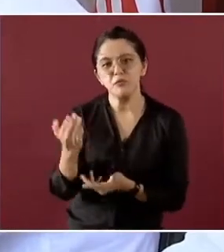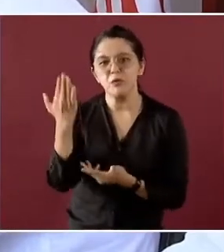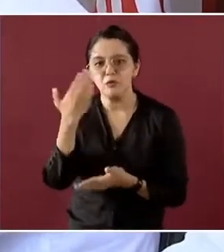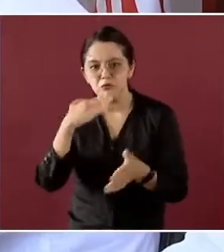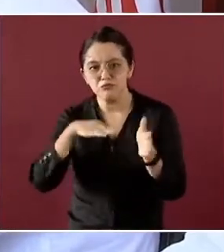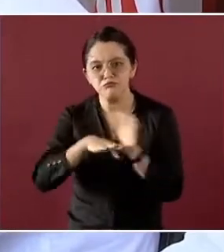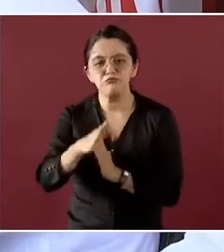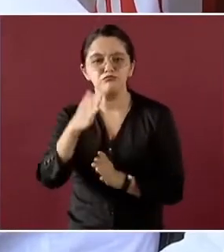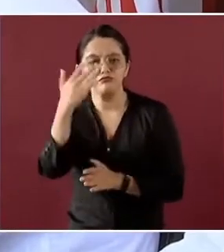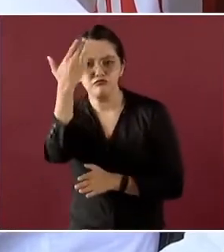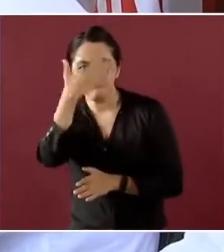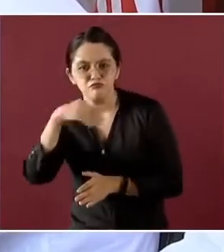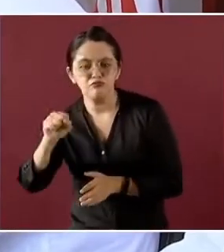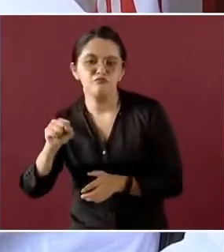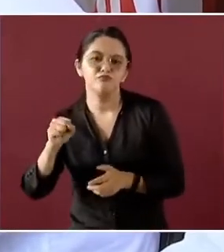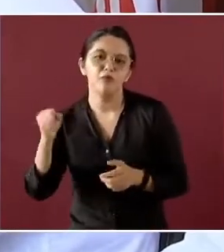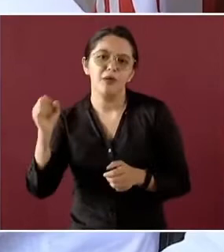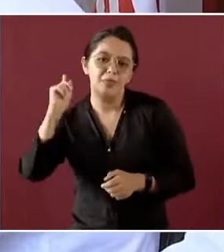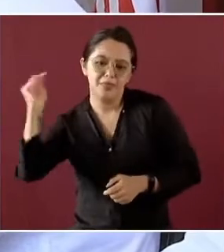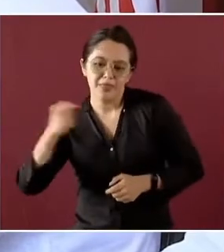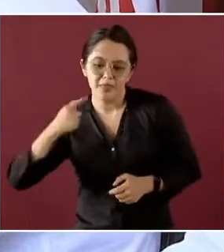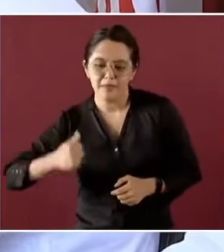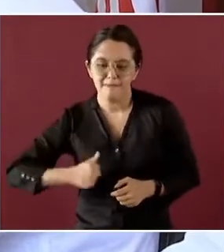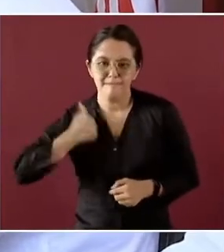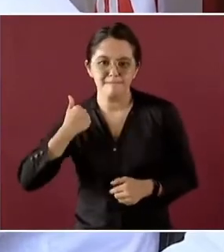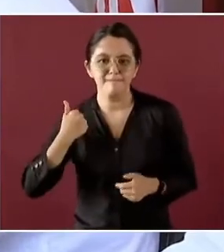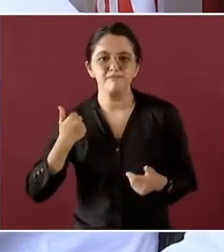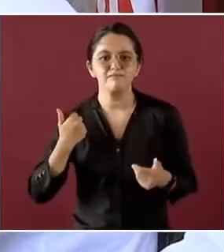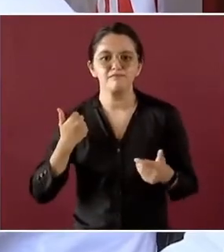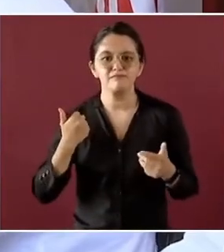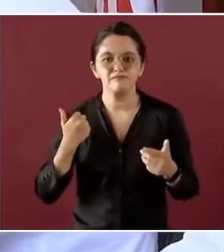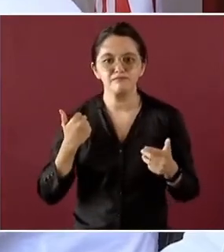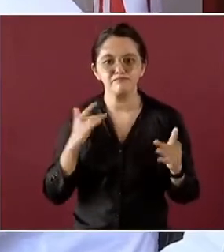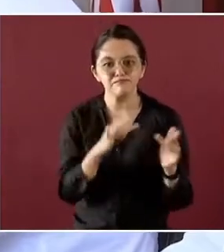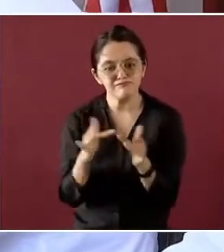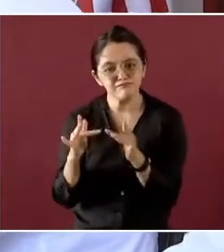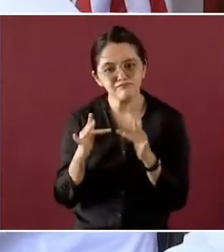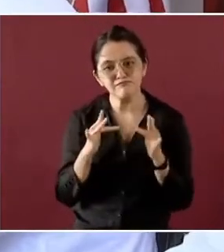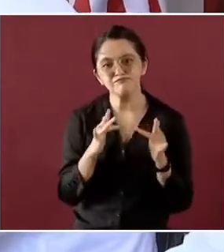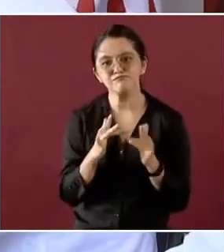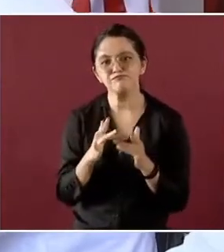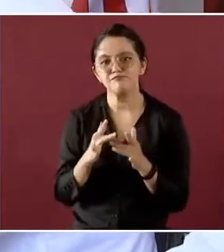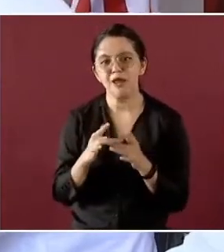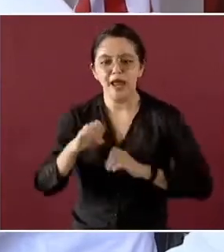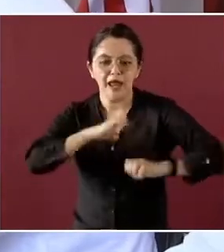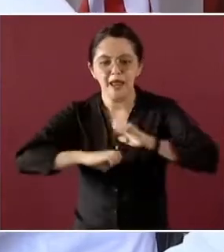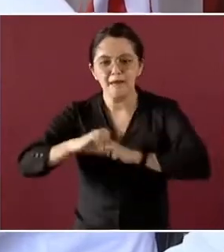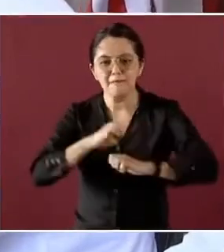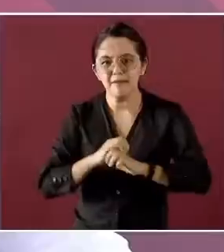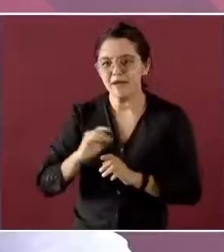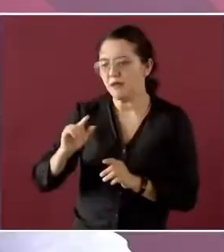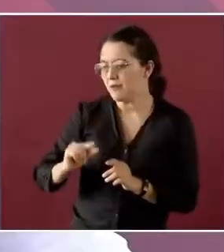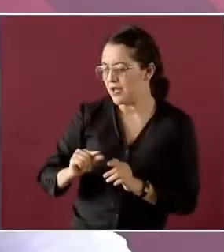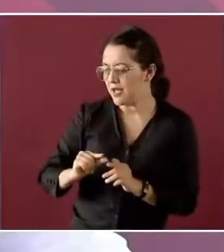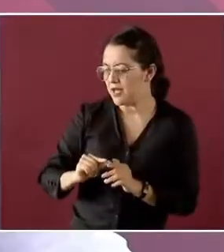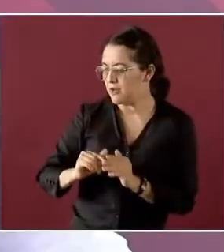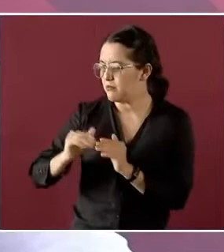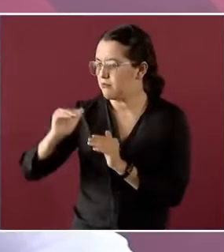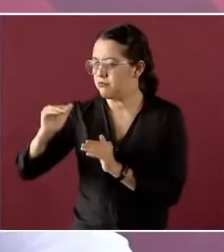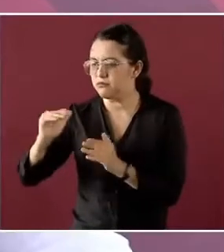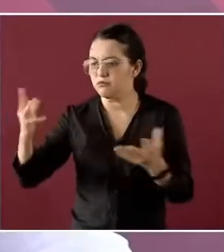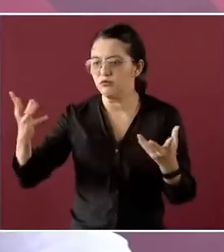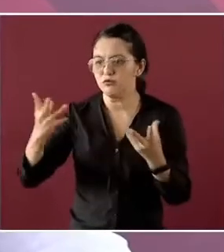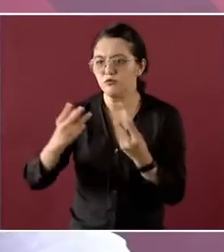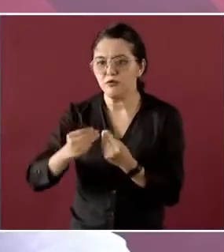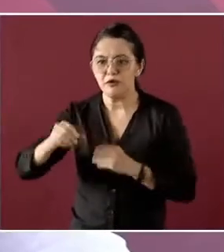tecnología para cerrar la brecha digital, integrar a la pequeña y mediana empresa en una economía más dinámica.